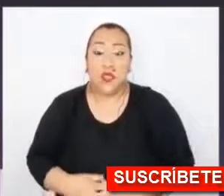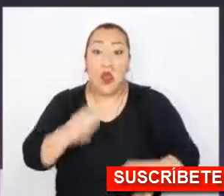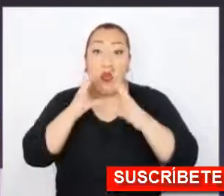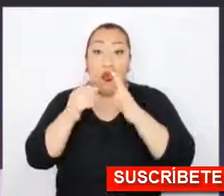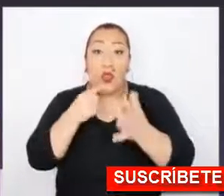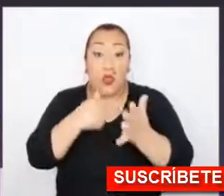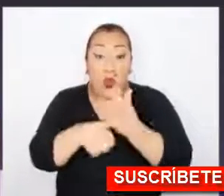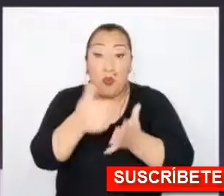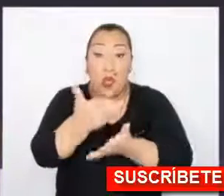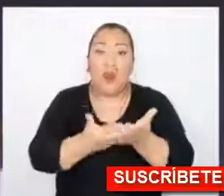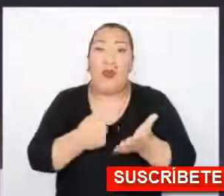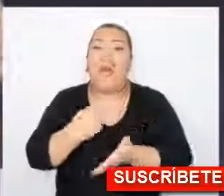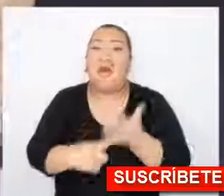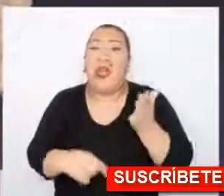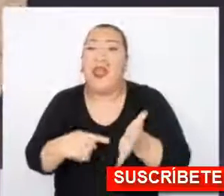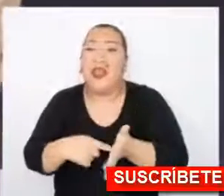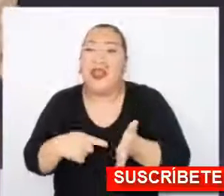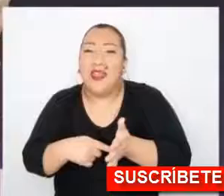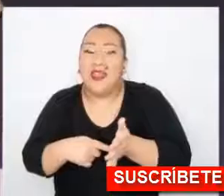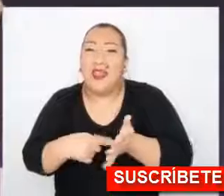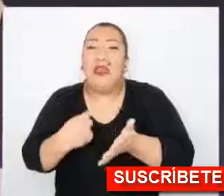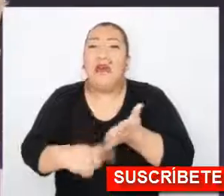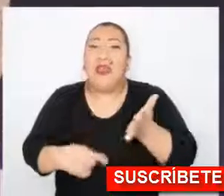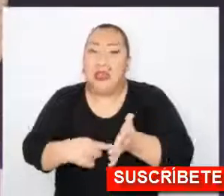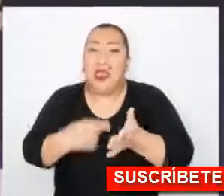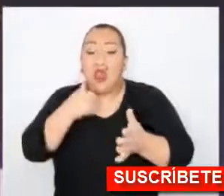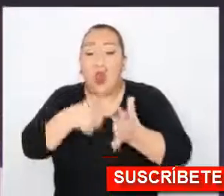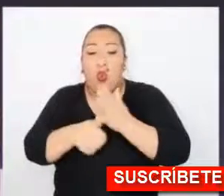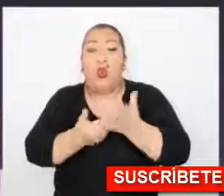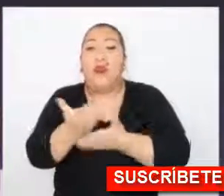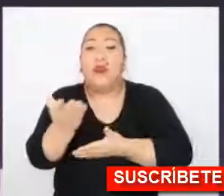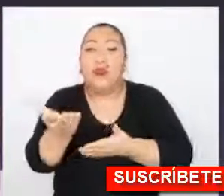y el comunicado tiene como propósito,